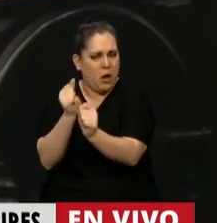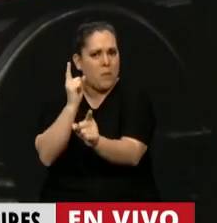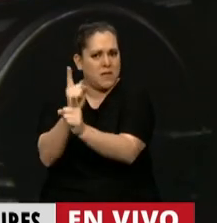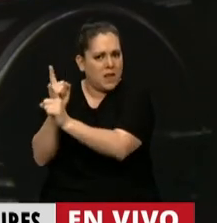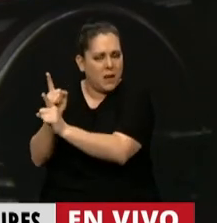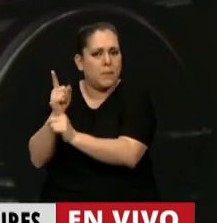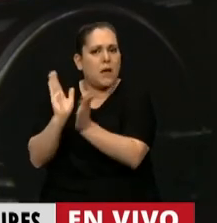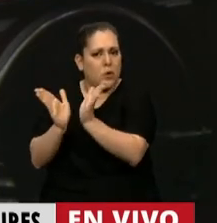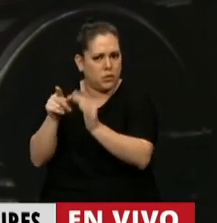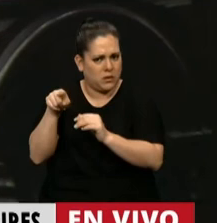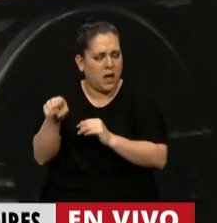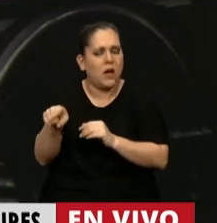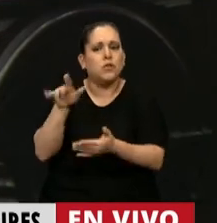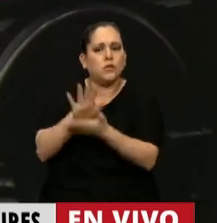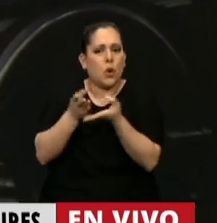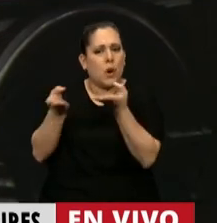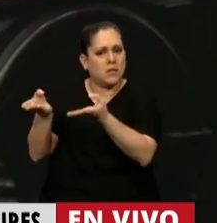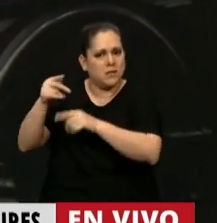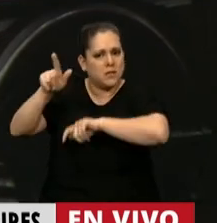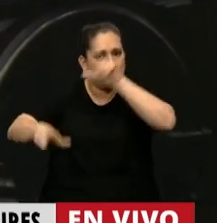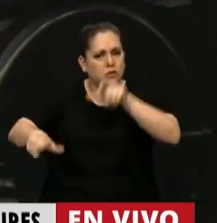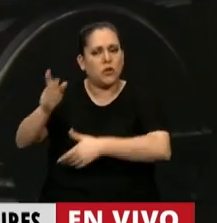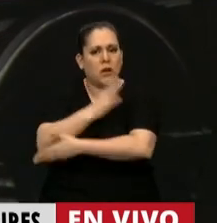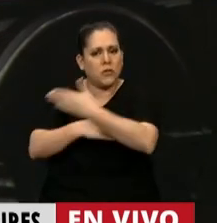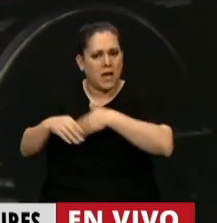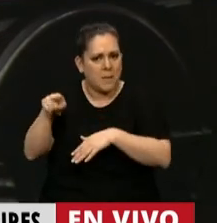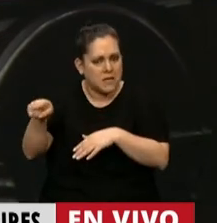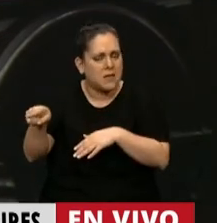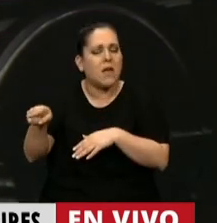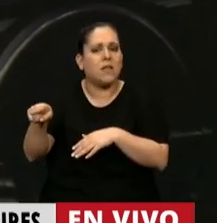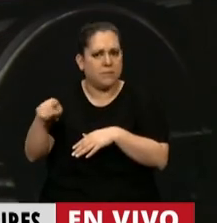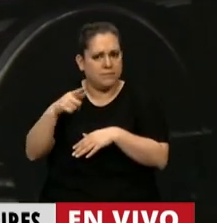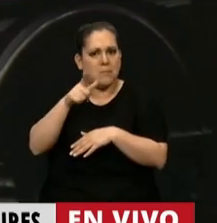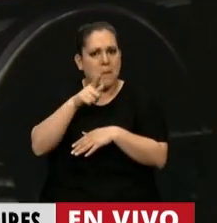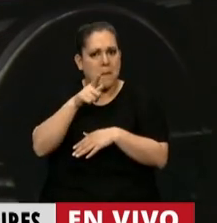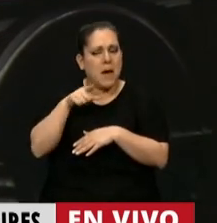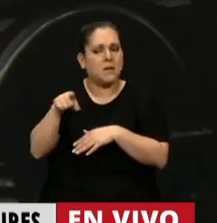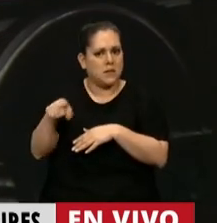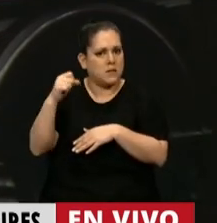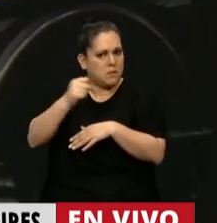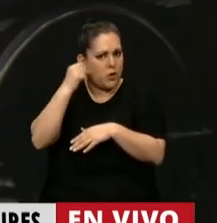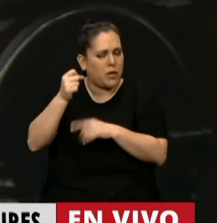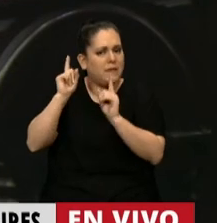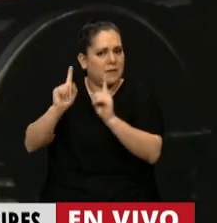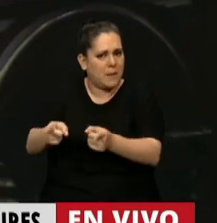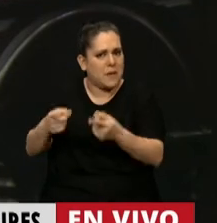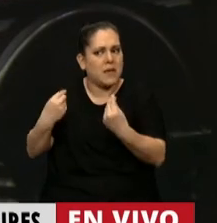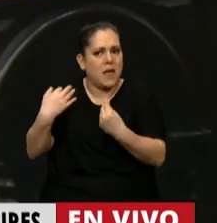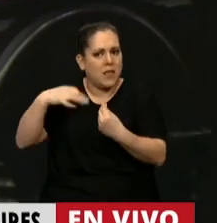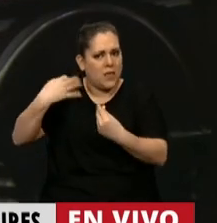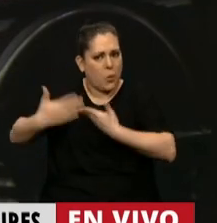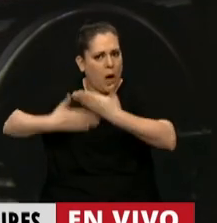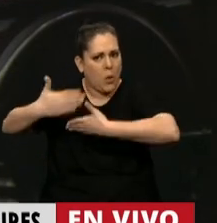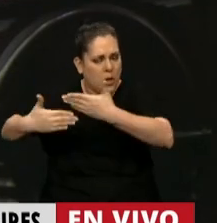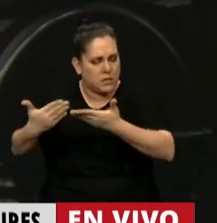del nomenclador de asistencia a las personas con discapacidad. Nos parece que en ese sentido es importante también que se avance